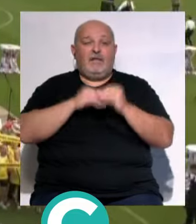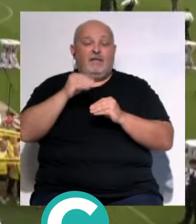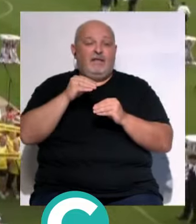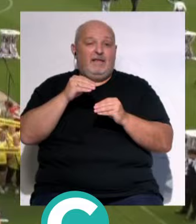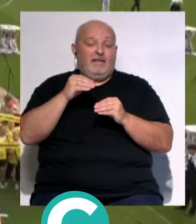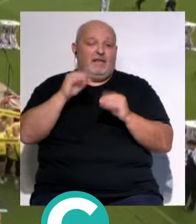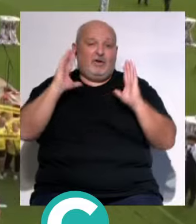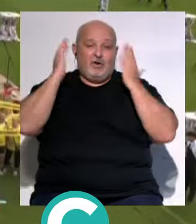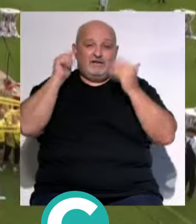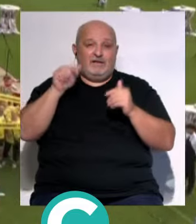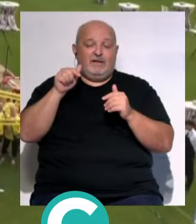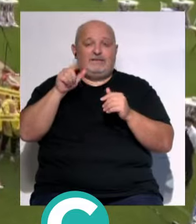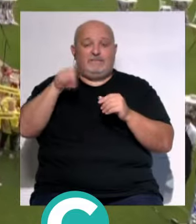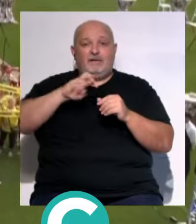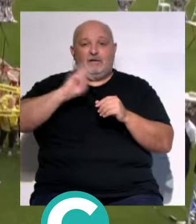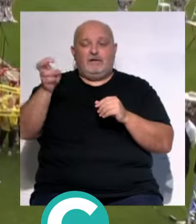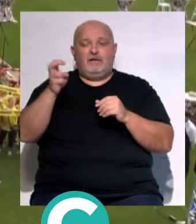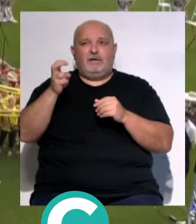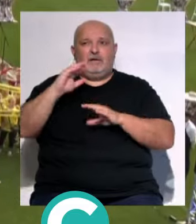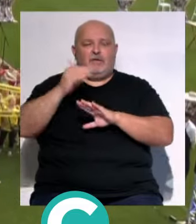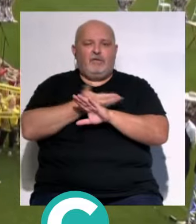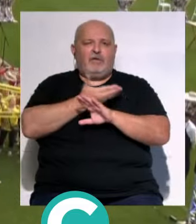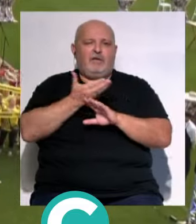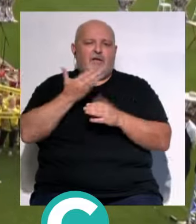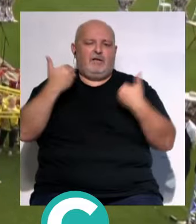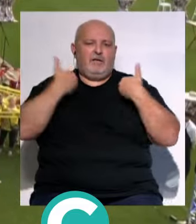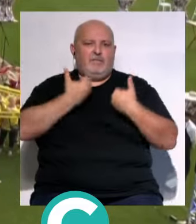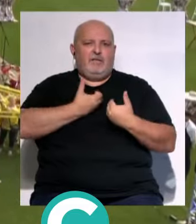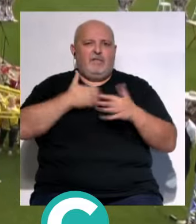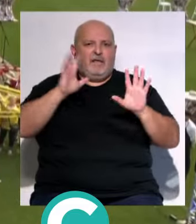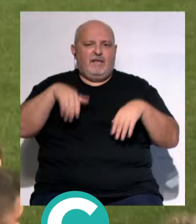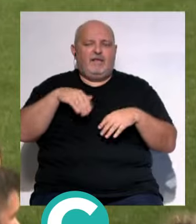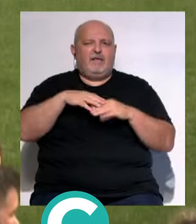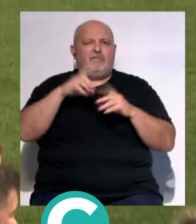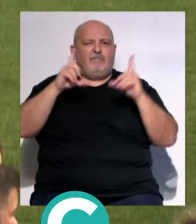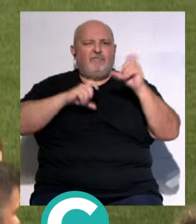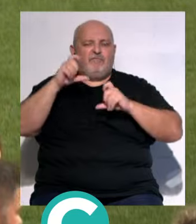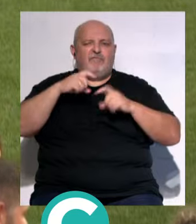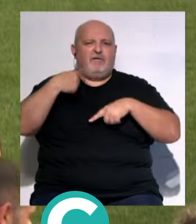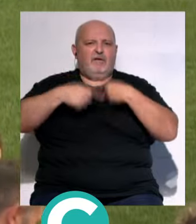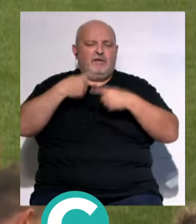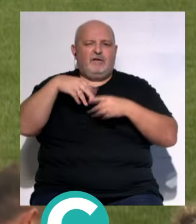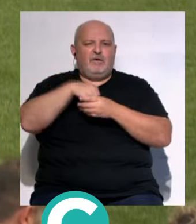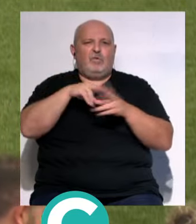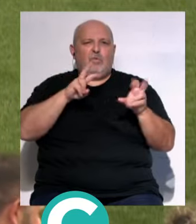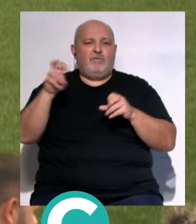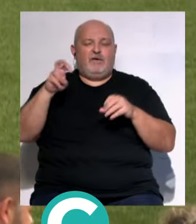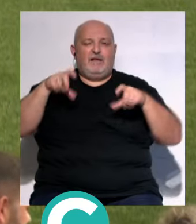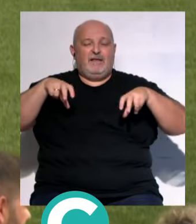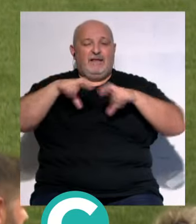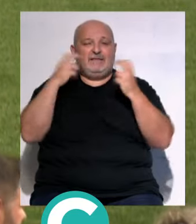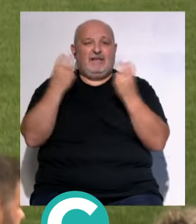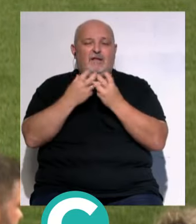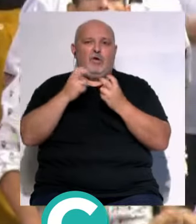realizado en el Congreso... ...hay que destacar la recepción institucional... ...en el Ayuntamiento de Cádiz... ...la fotografía de familia... ...en el nuevo Mirandilla... ...y la